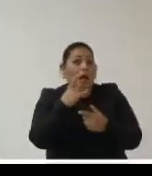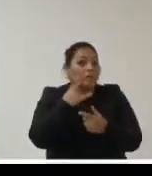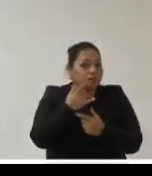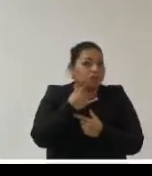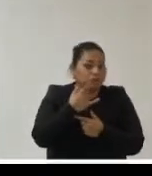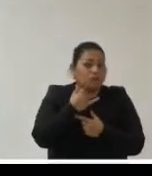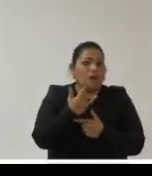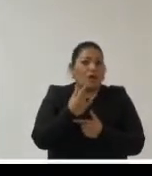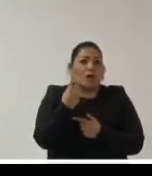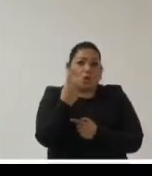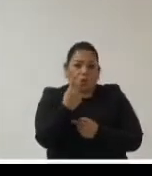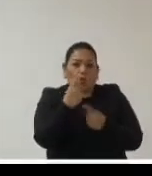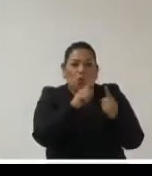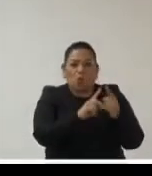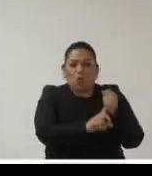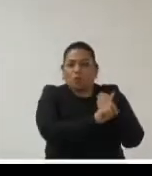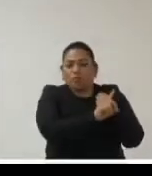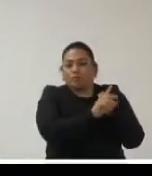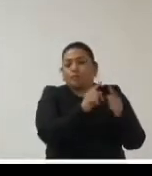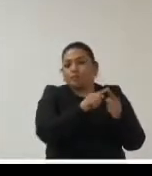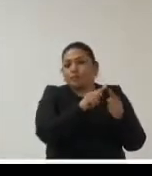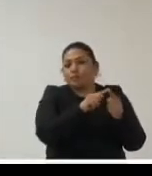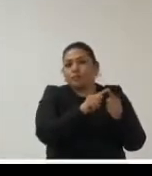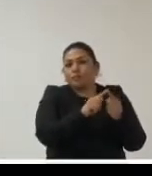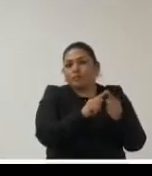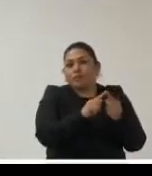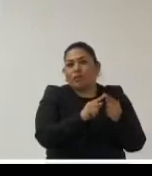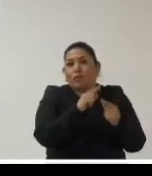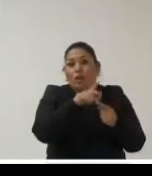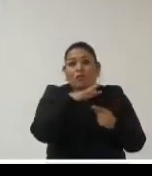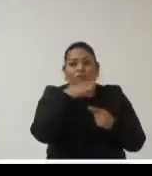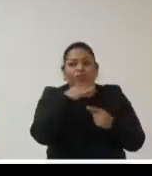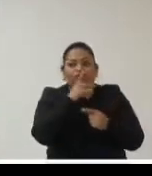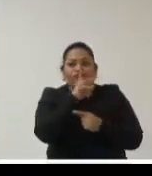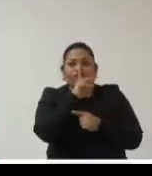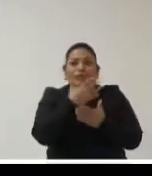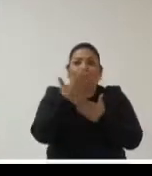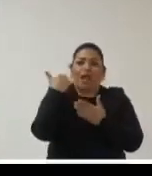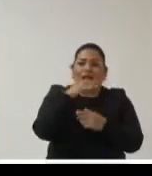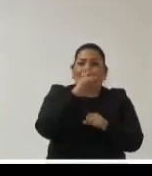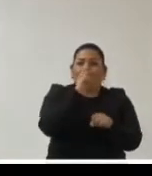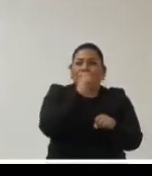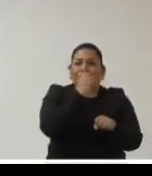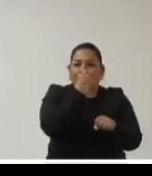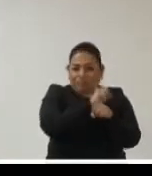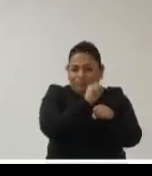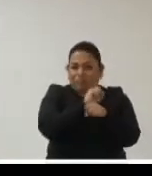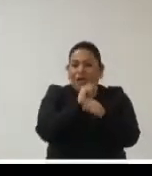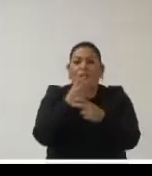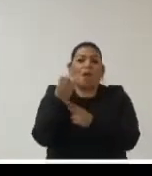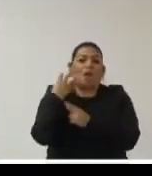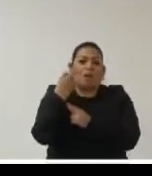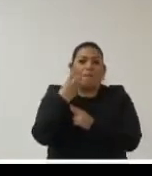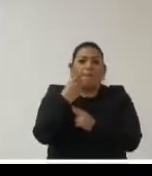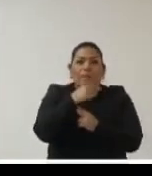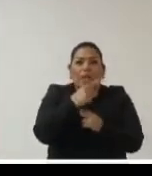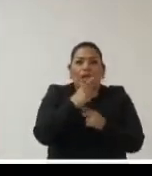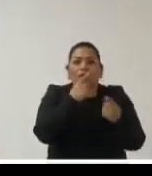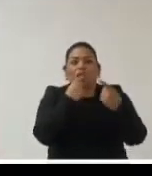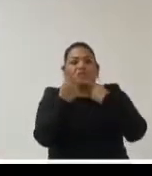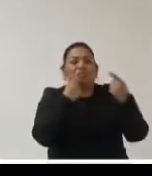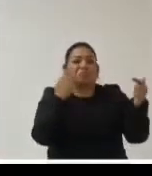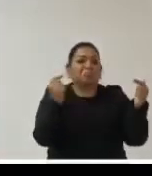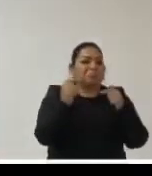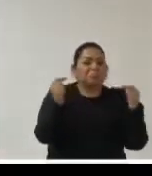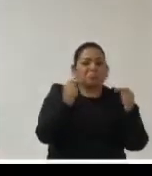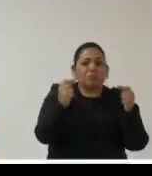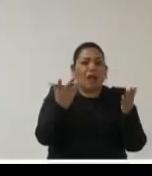contexto uno de ellos por cierto es la situación de la corrupción hace un par de semanas atrás estábamos en un foro de la OECD donde discutíamos esto